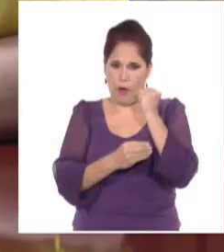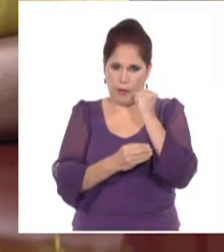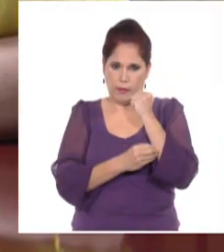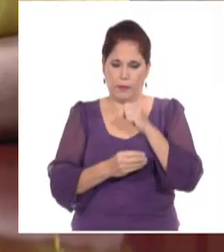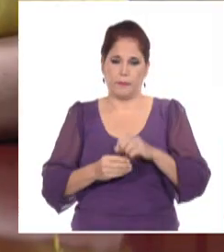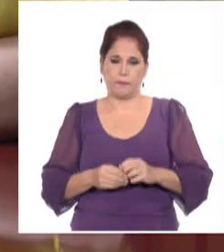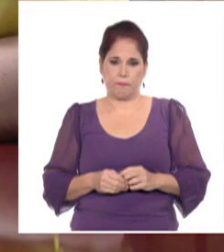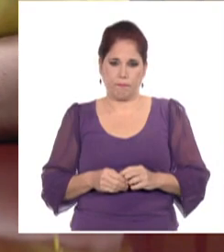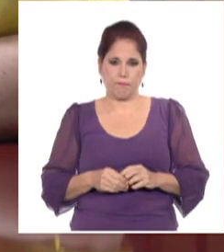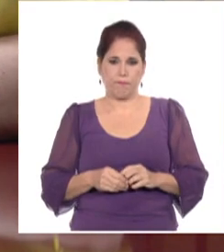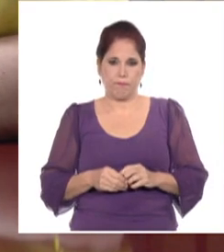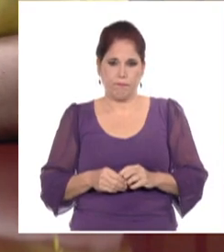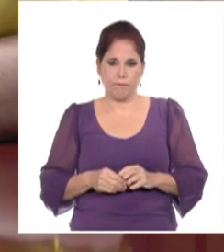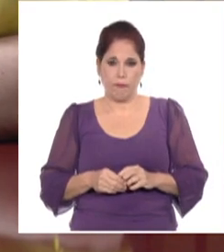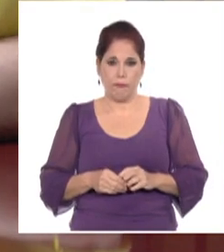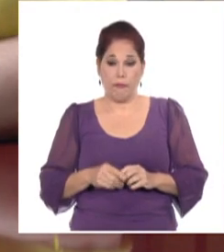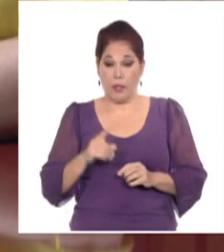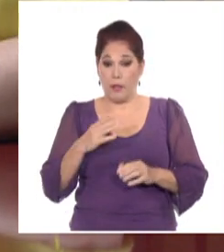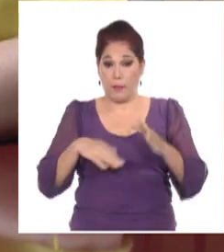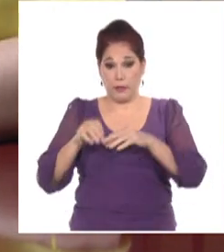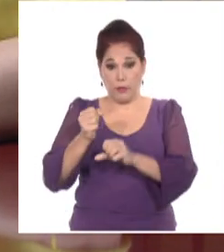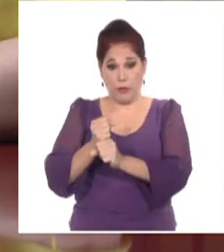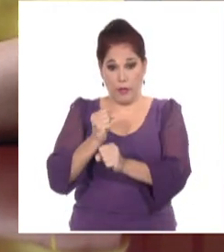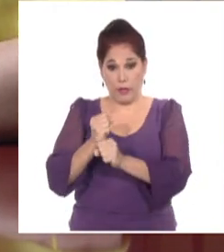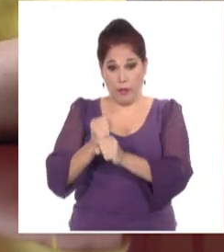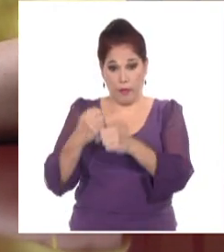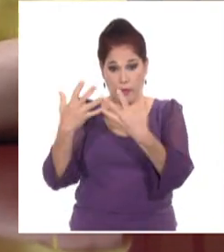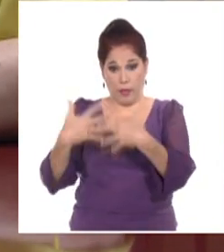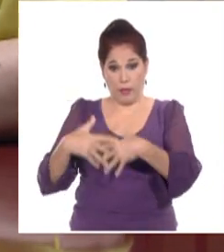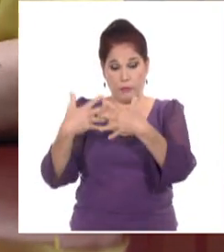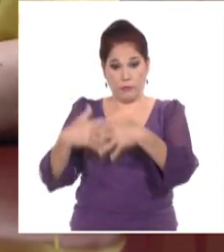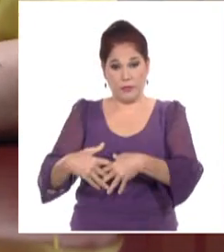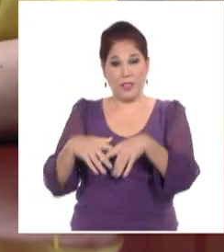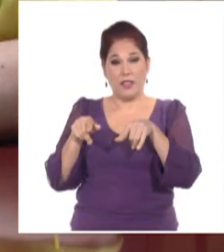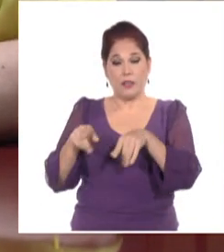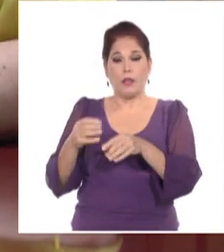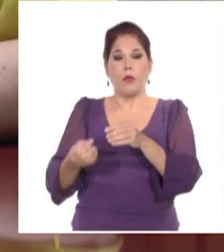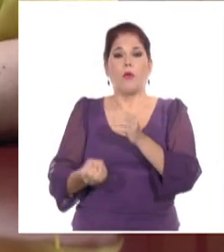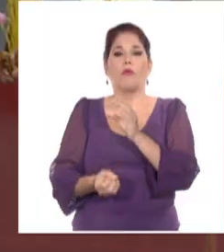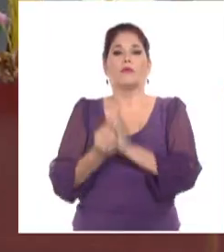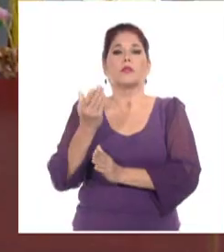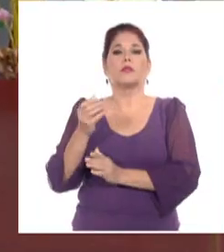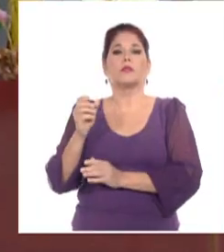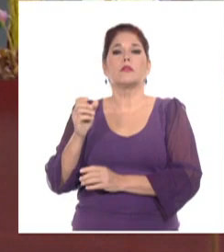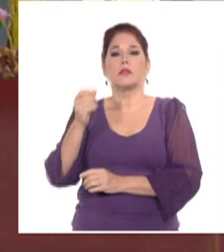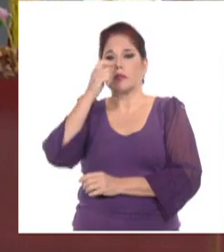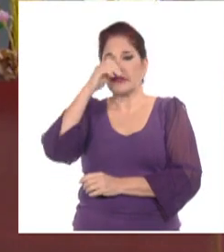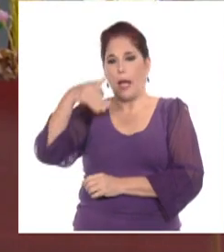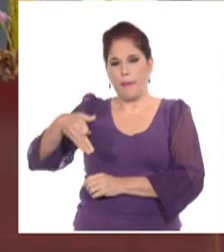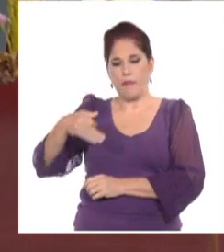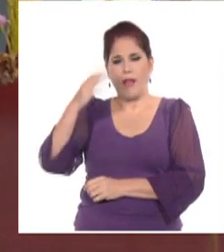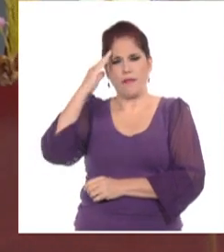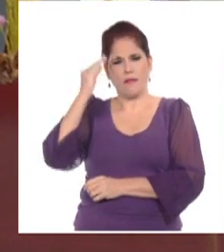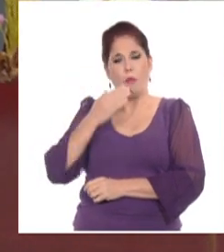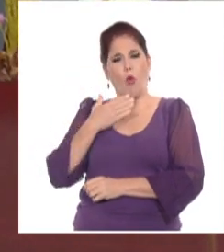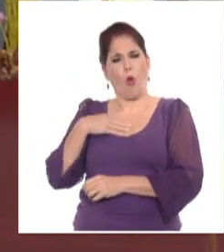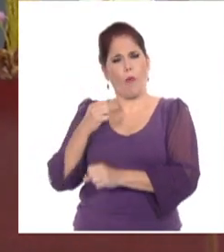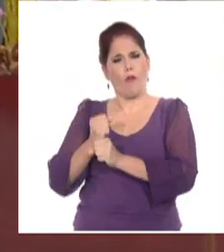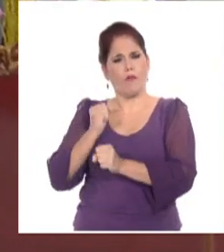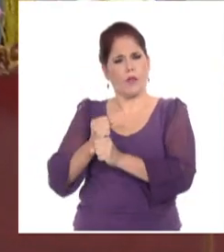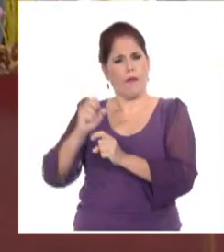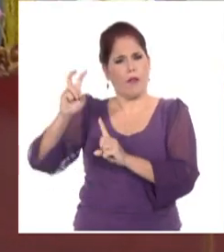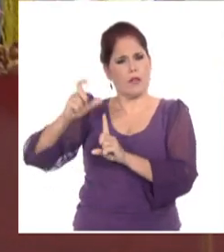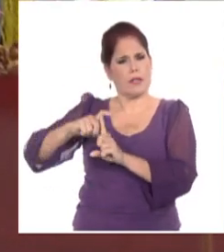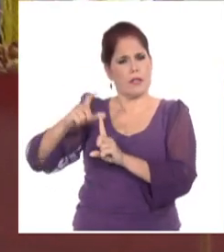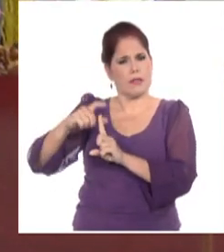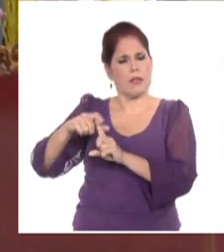El titular de Trabajo, Relaciones Industriales y Creación de Empleo de Namibia conoció la estructura y funciones de la CTC en la